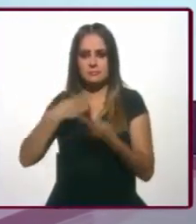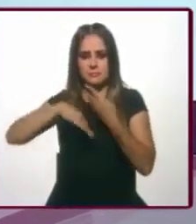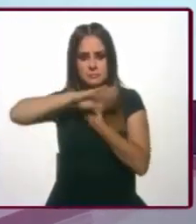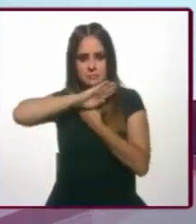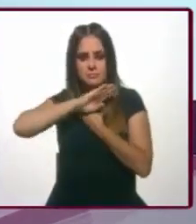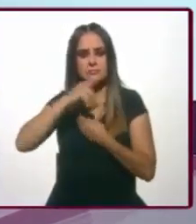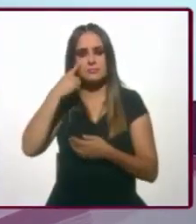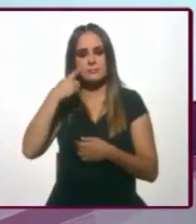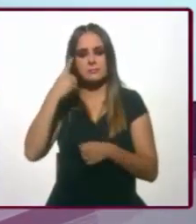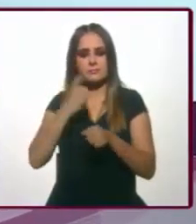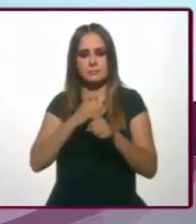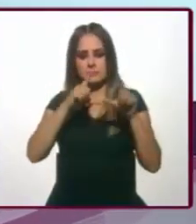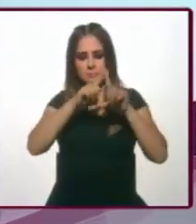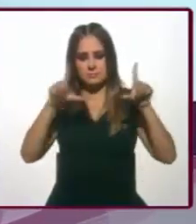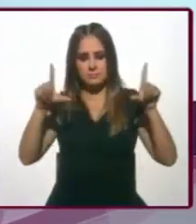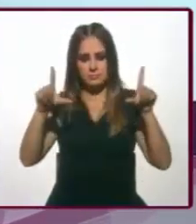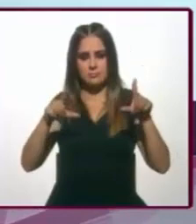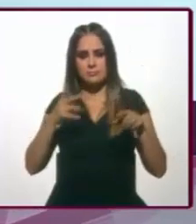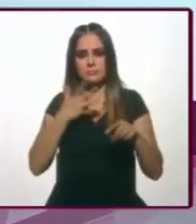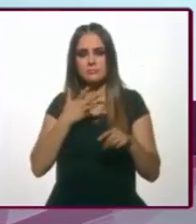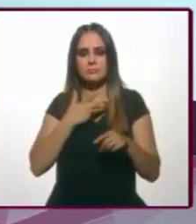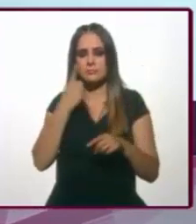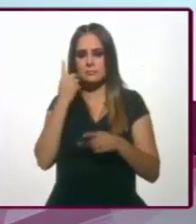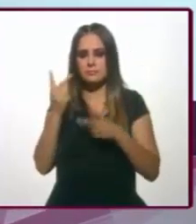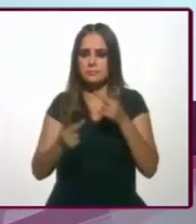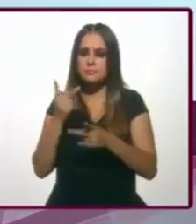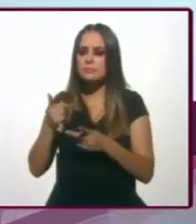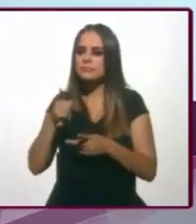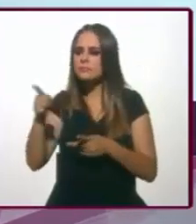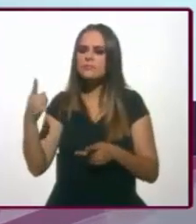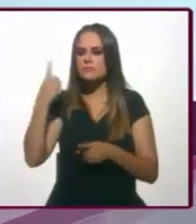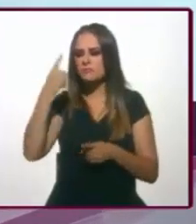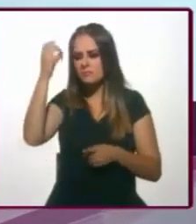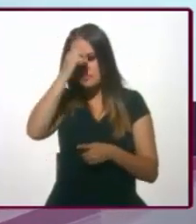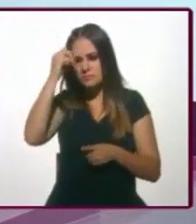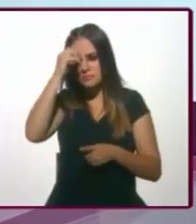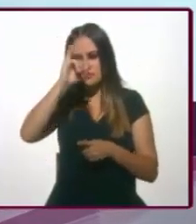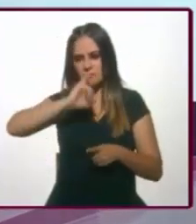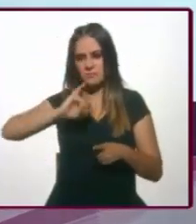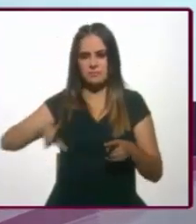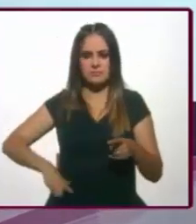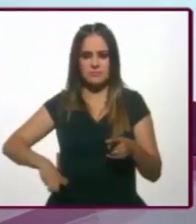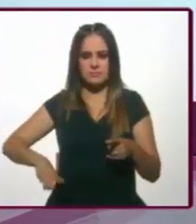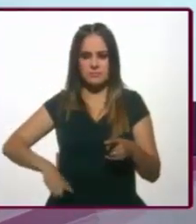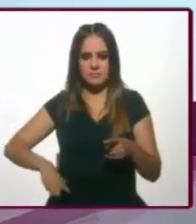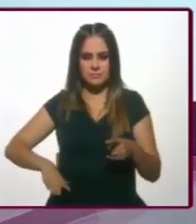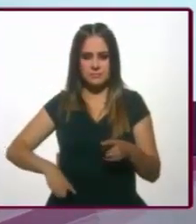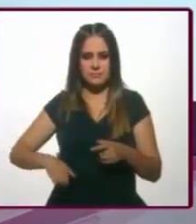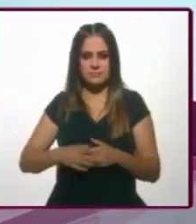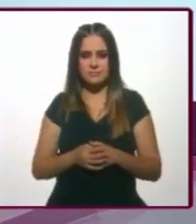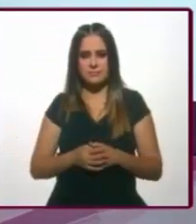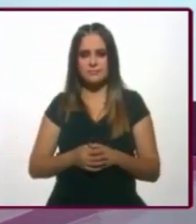El primer gráfico es una comparación simple de cómo está el jefe de gobierno, que ya lo